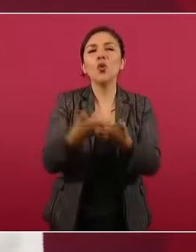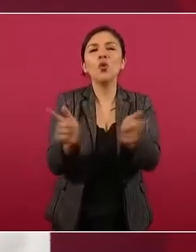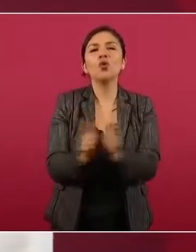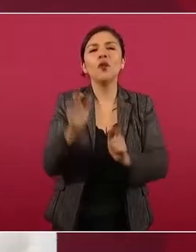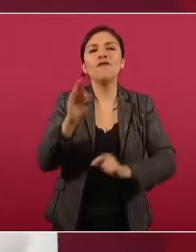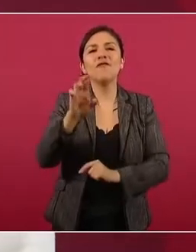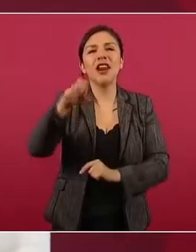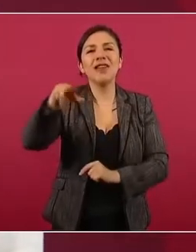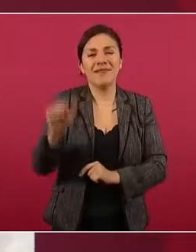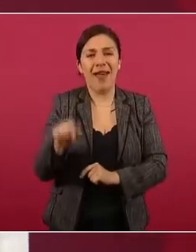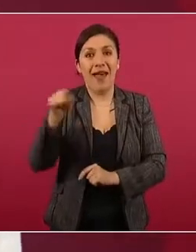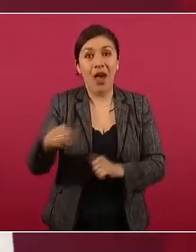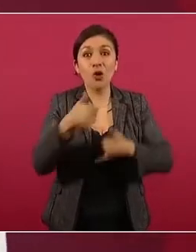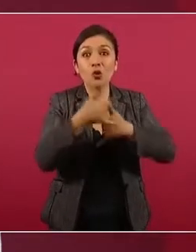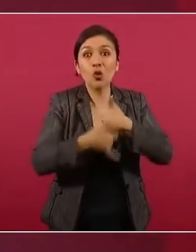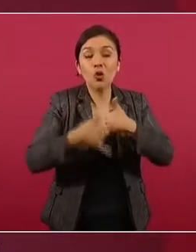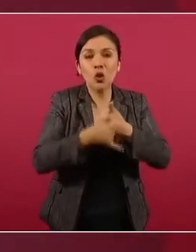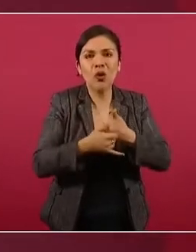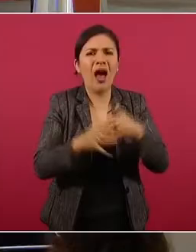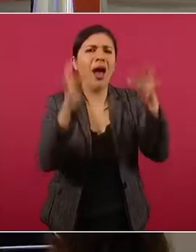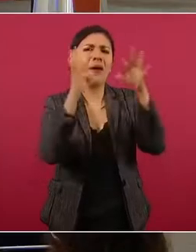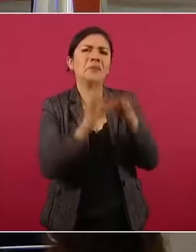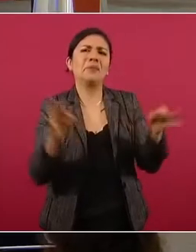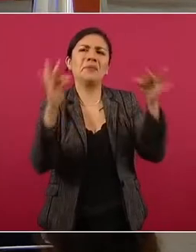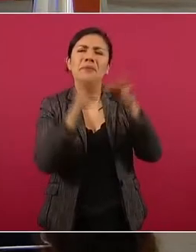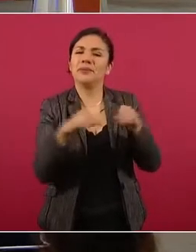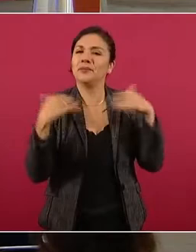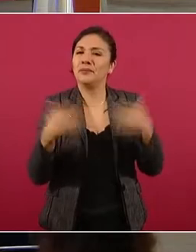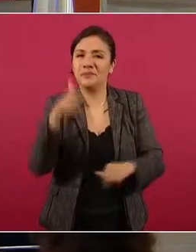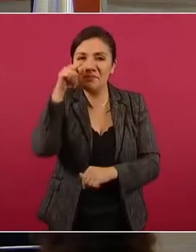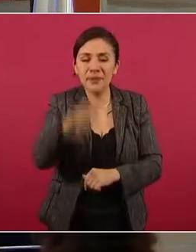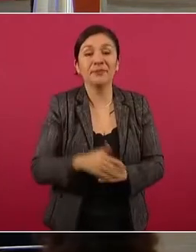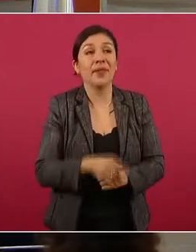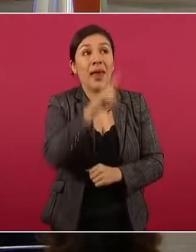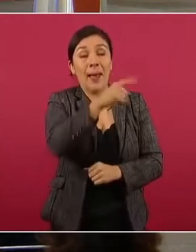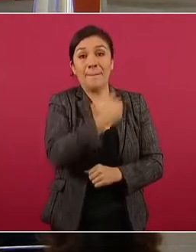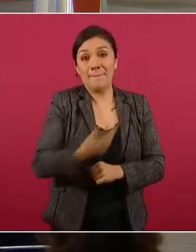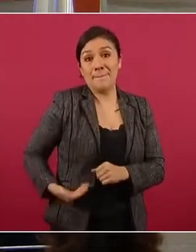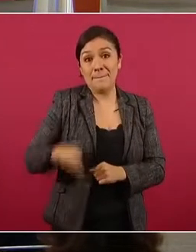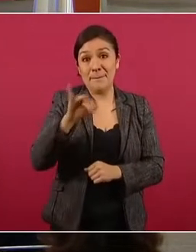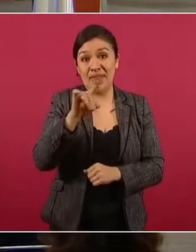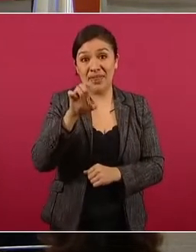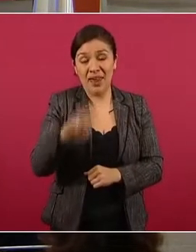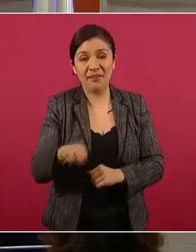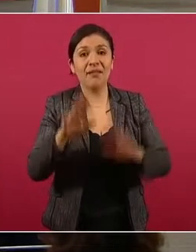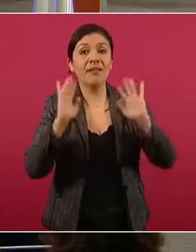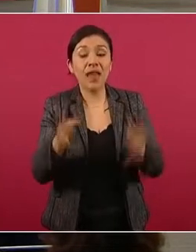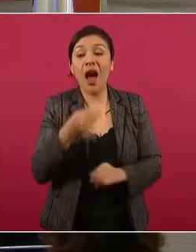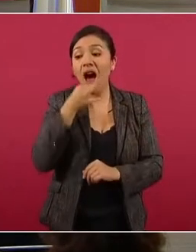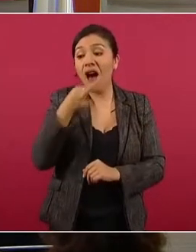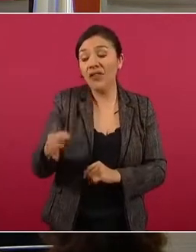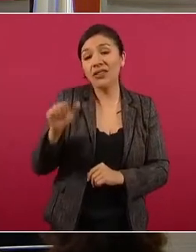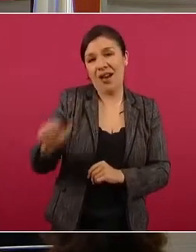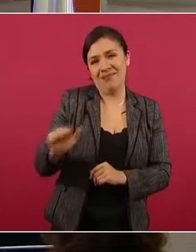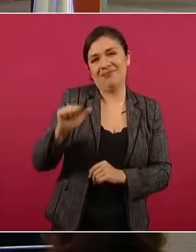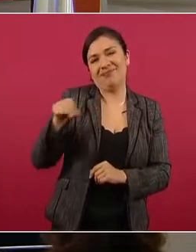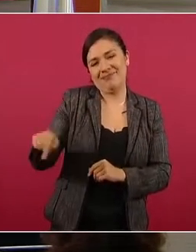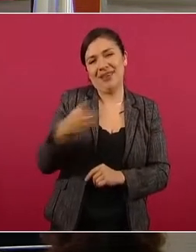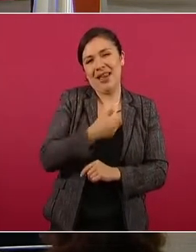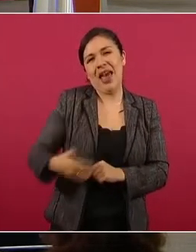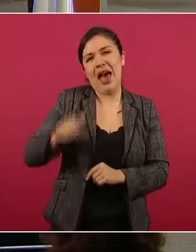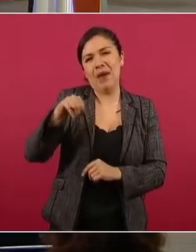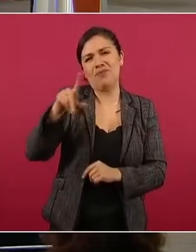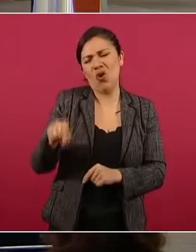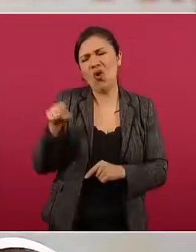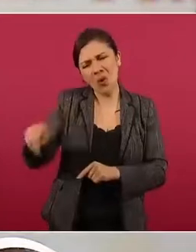su canal de YouTube se aventó una puntada que el señor Biden le ha dicho a López Obrador, déjate